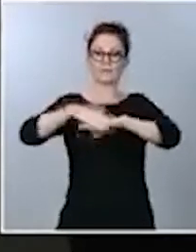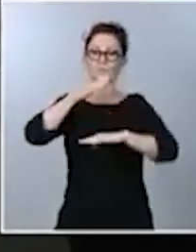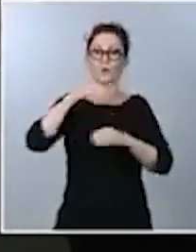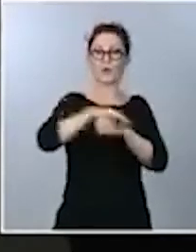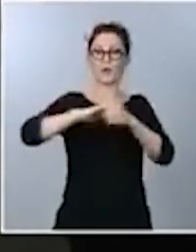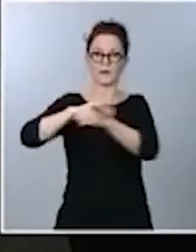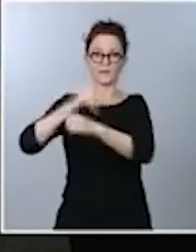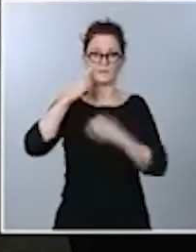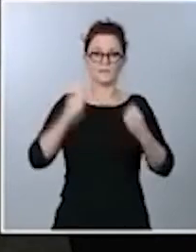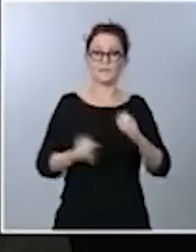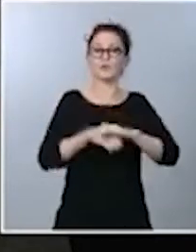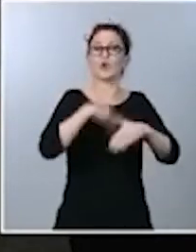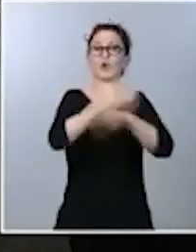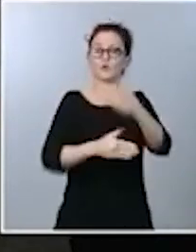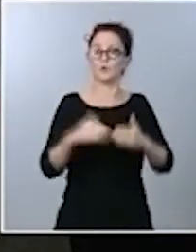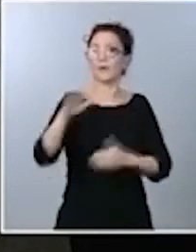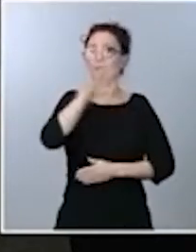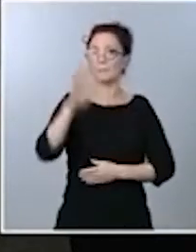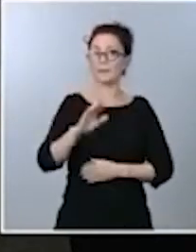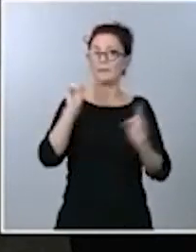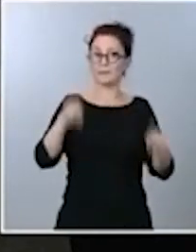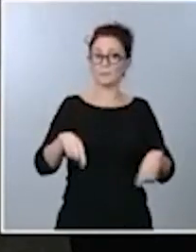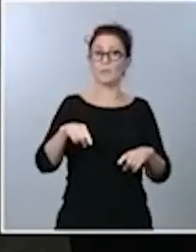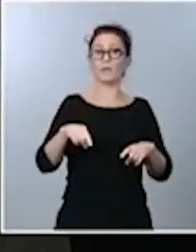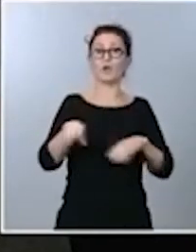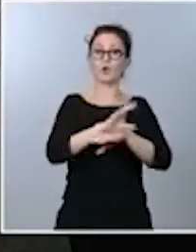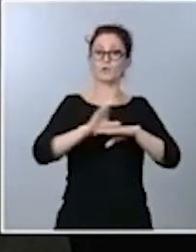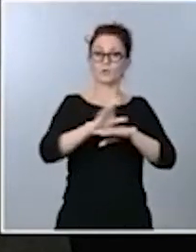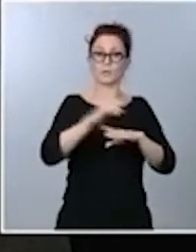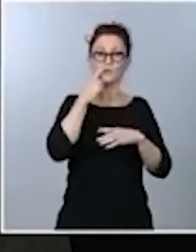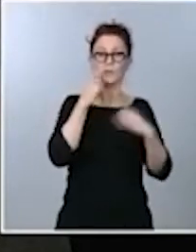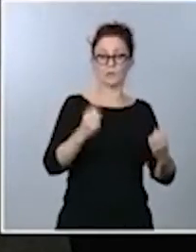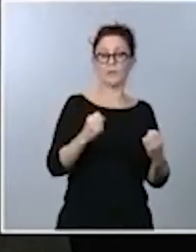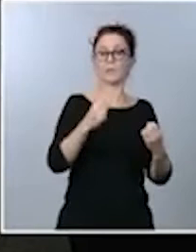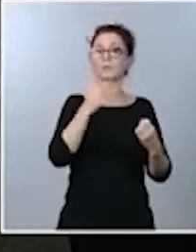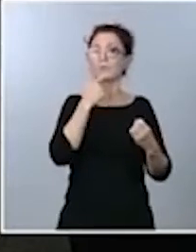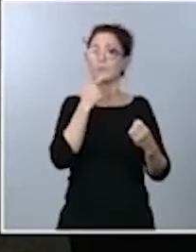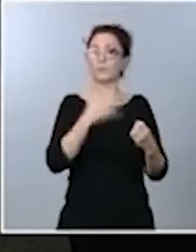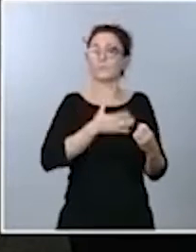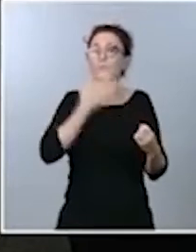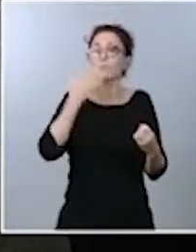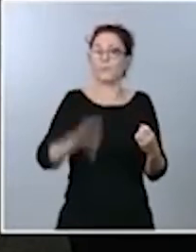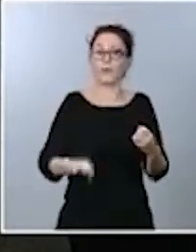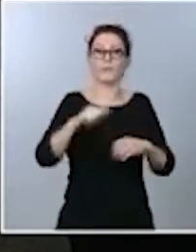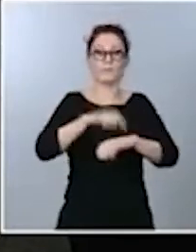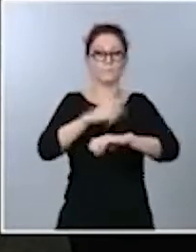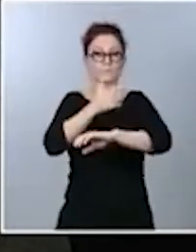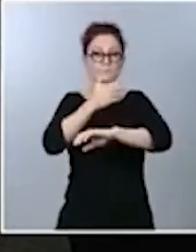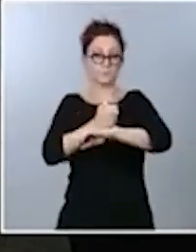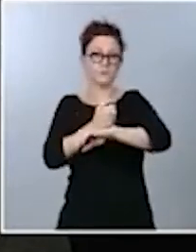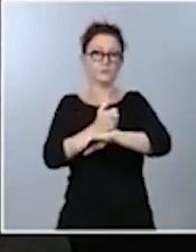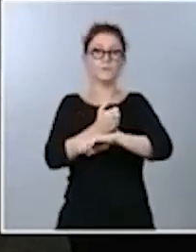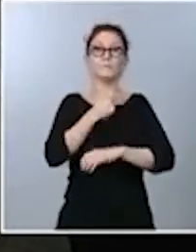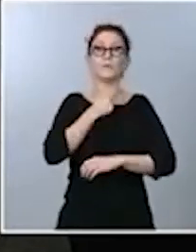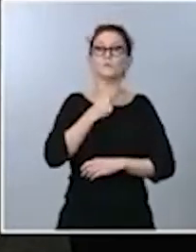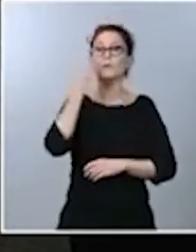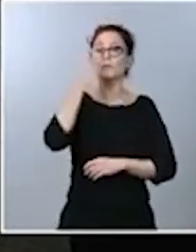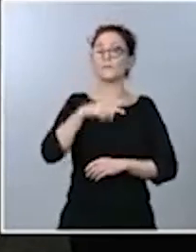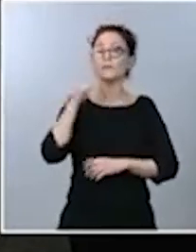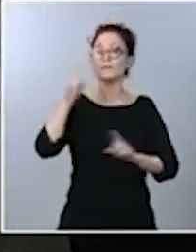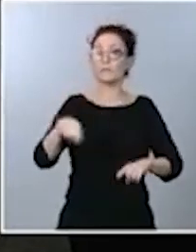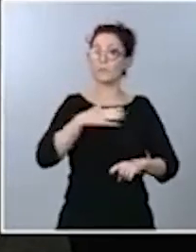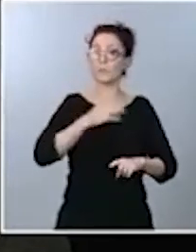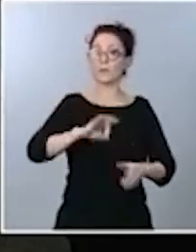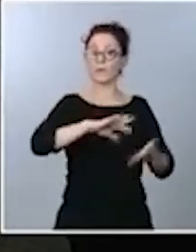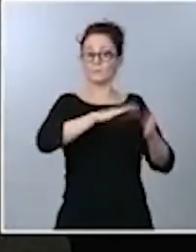parece esa sugerencia hoy por parte del consejero de Sanidad de que quizá pueda pedir un toque de queda? Me gustaría saber también si ese toque de queda se podría aplicar solo en la